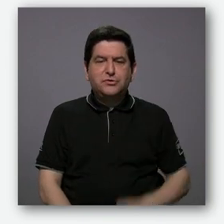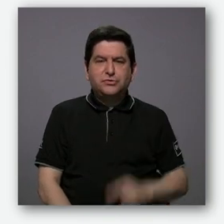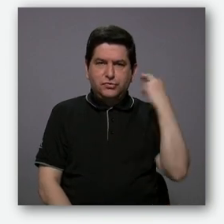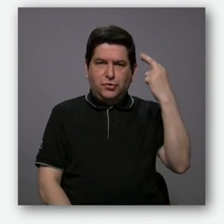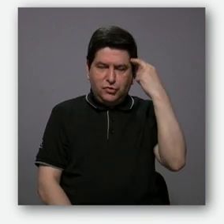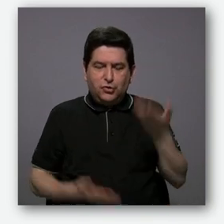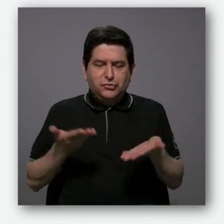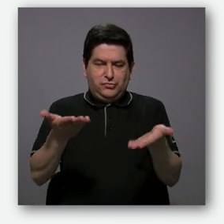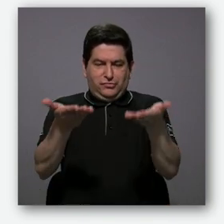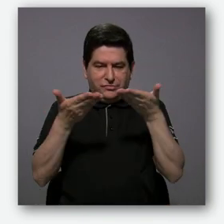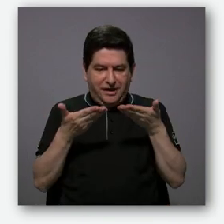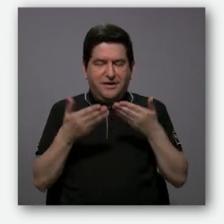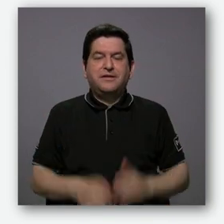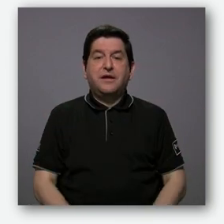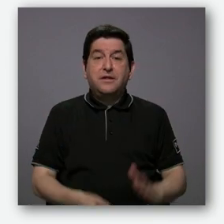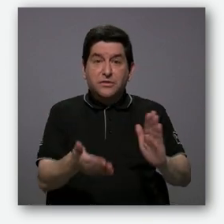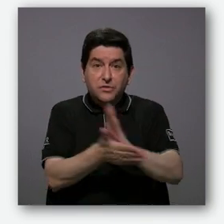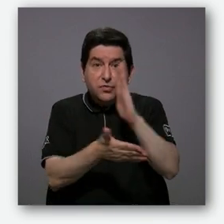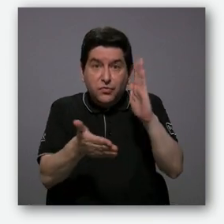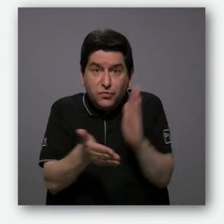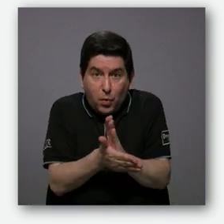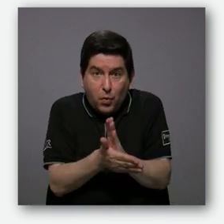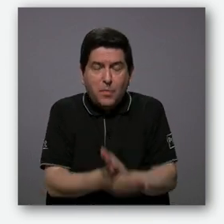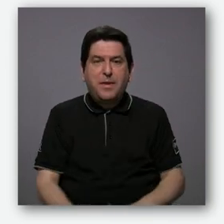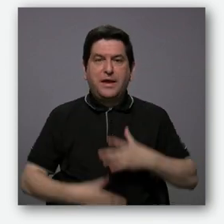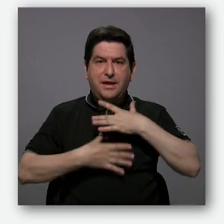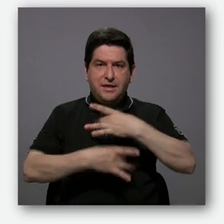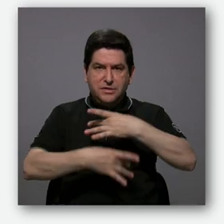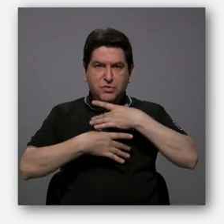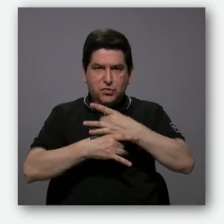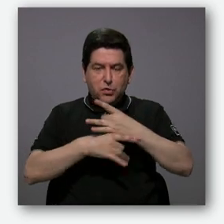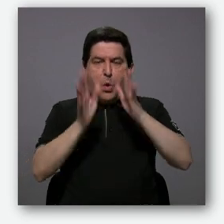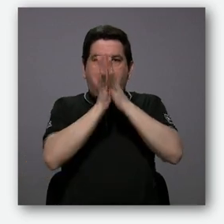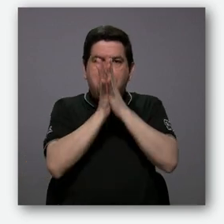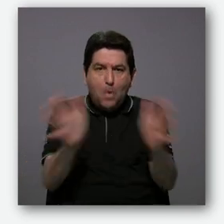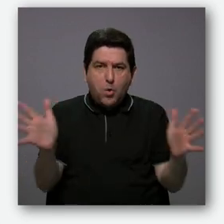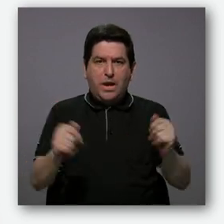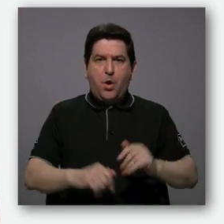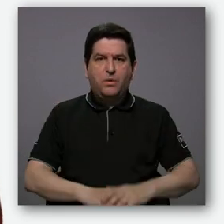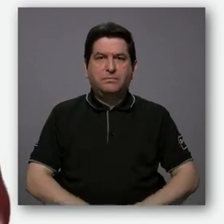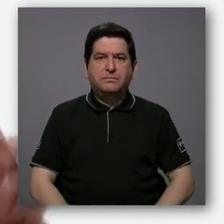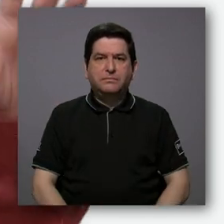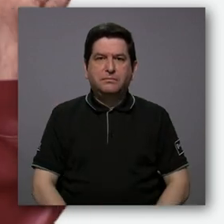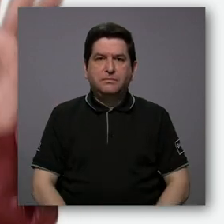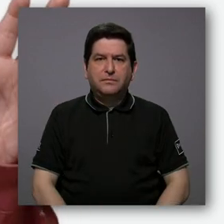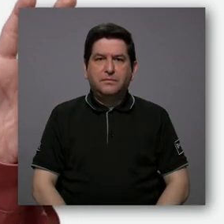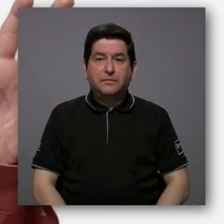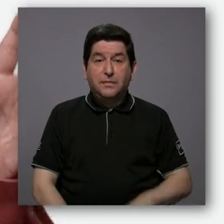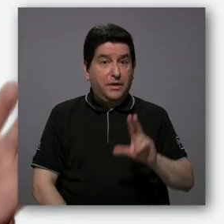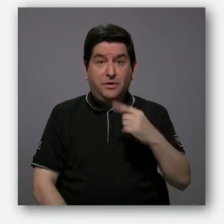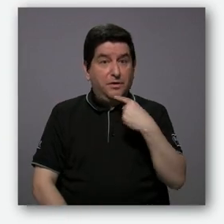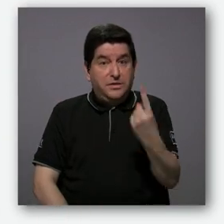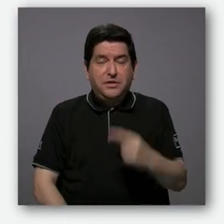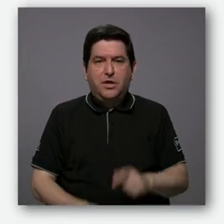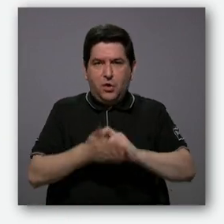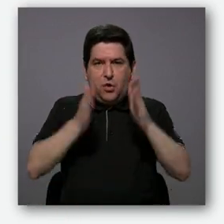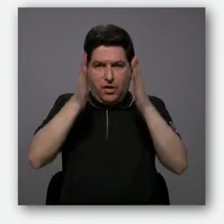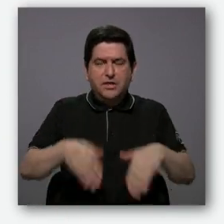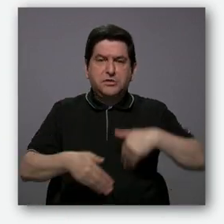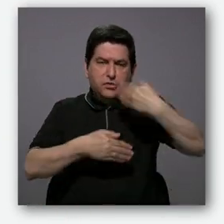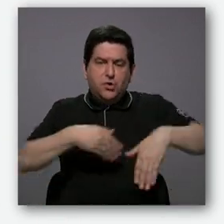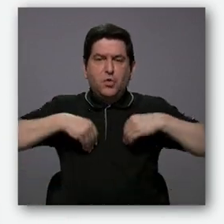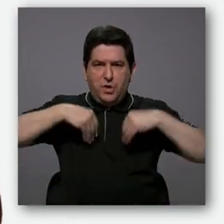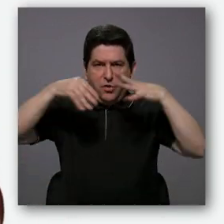dio la razón. Se trataba de un documento de interés público. Y ni les cuento que el autor, que